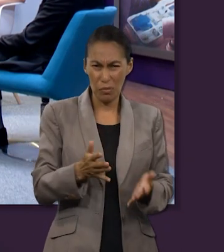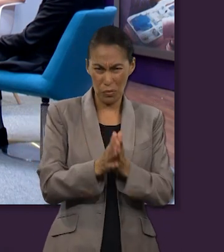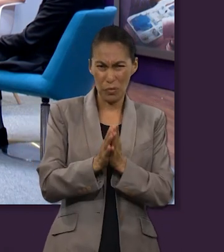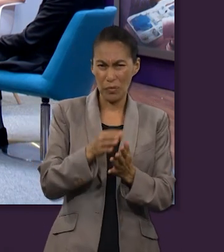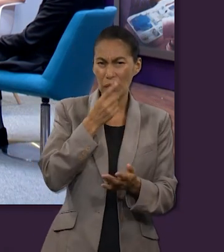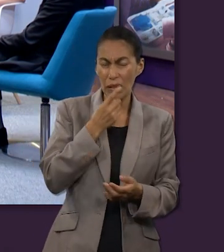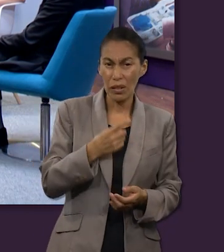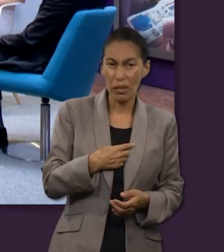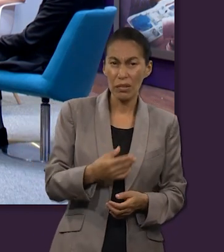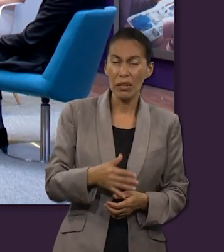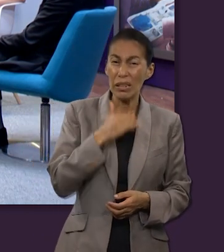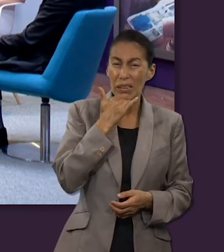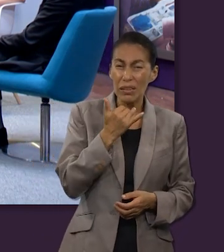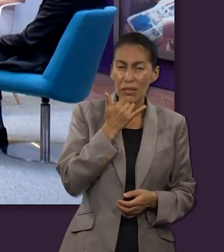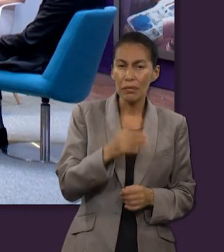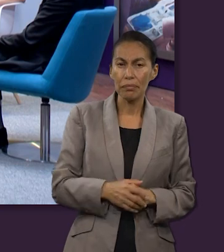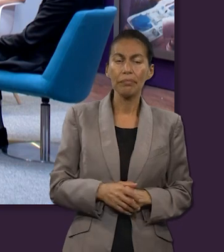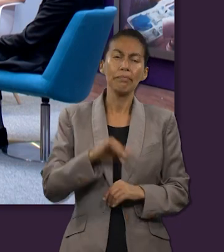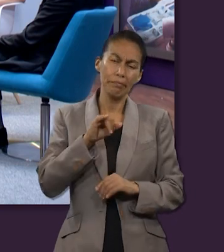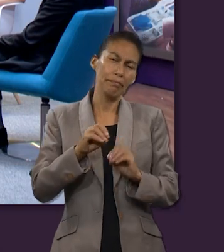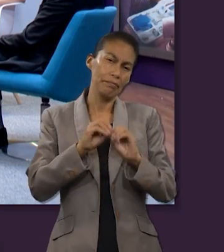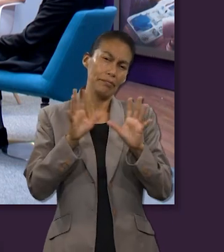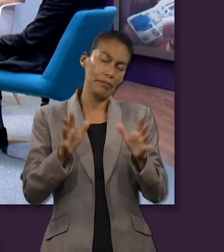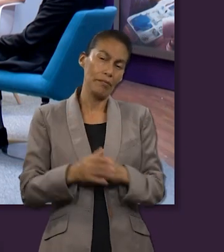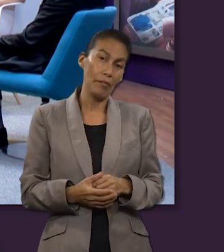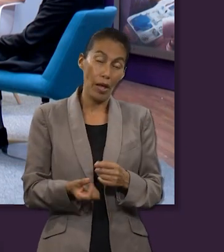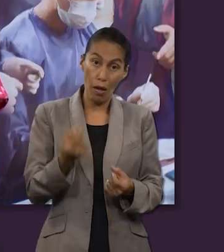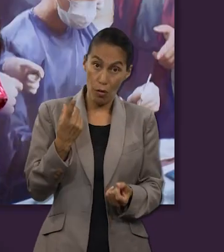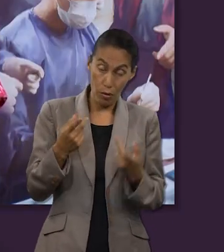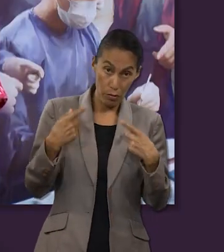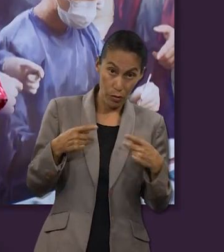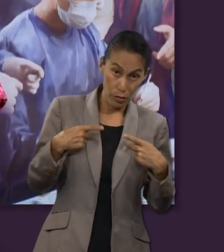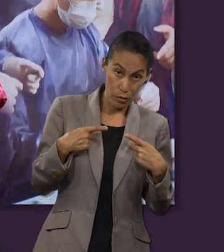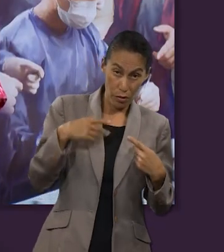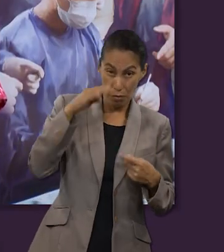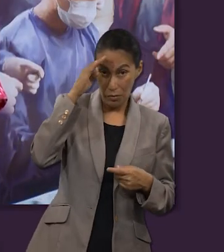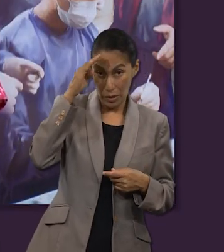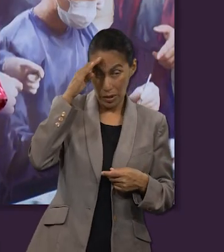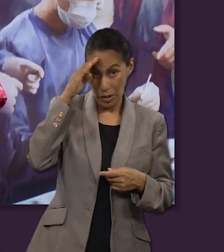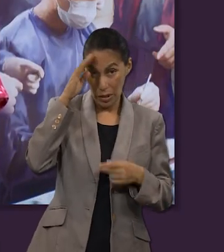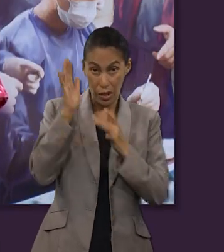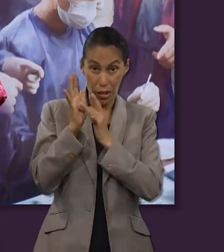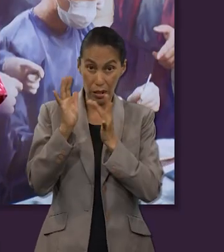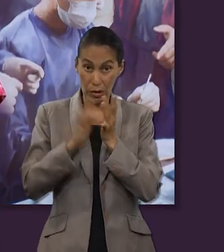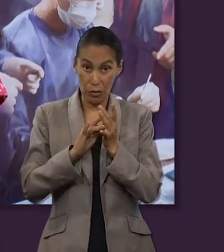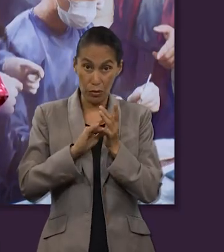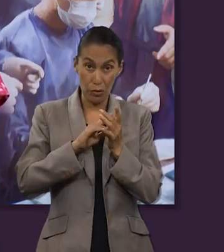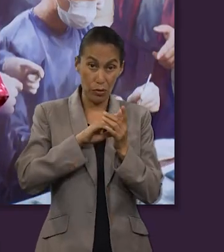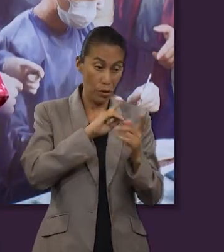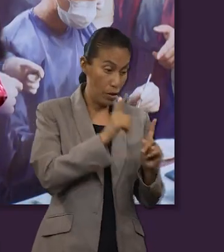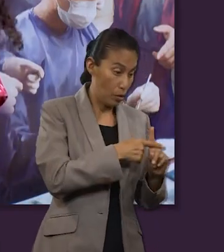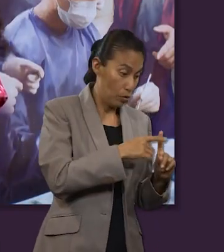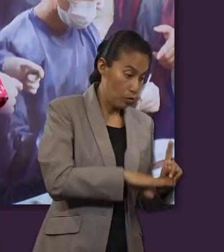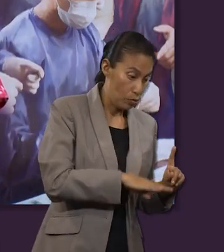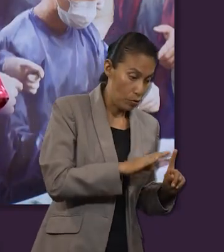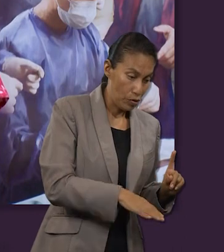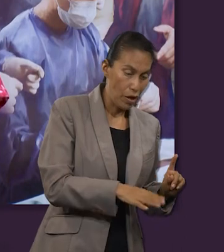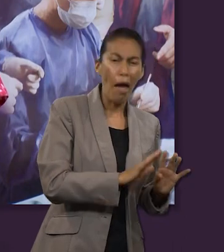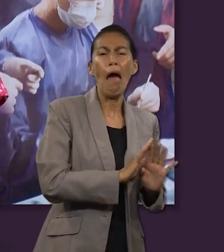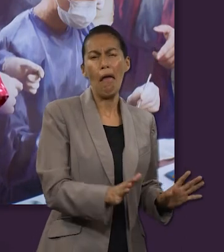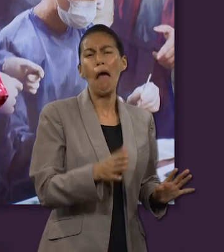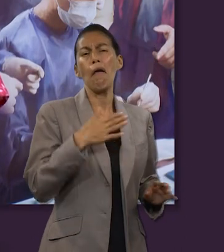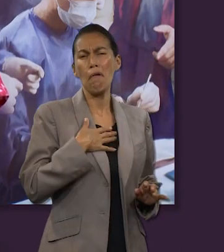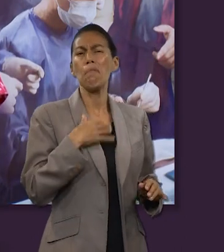dar algunos ejemplos de esos errores claro hay personas que creen que la Cruz nos excusa de seguir pecando